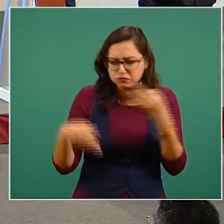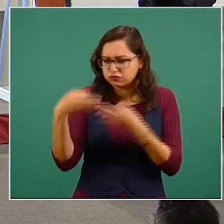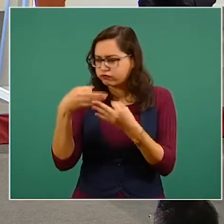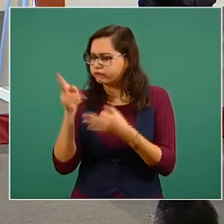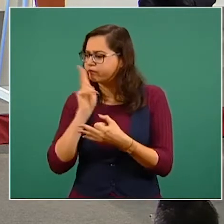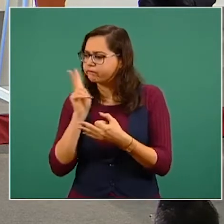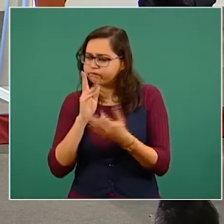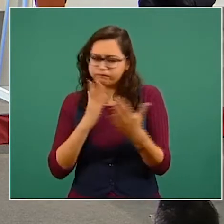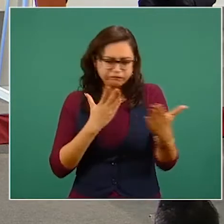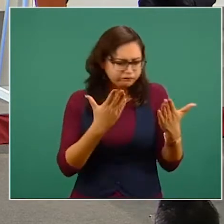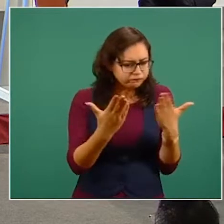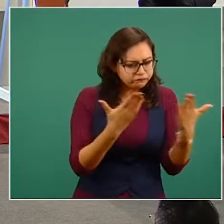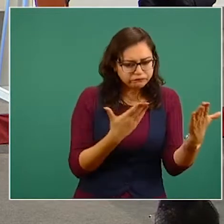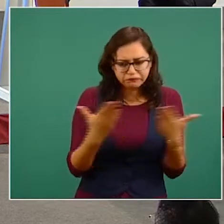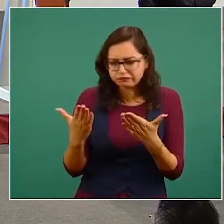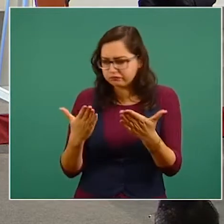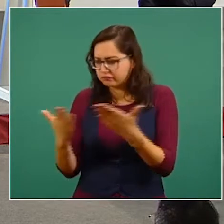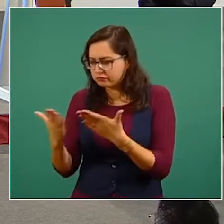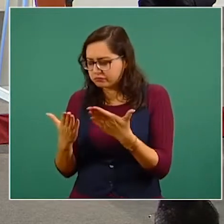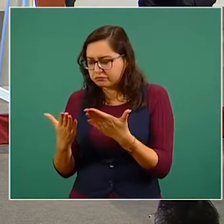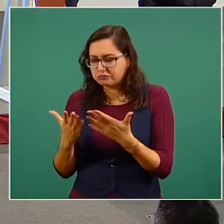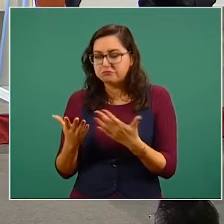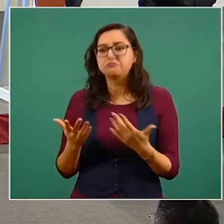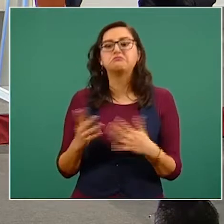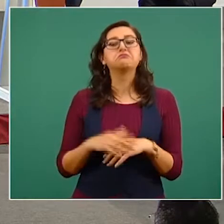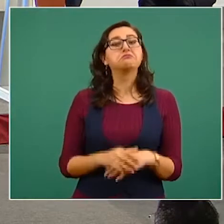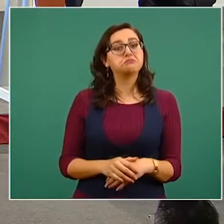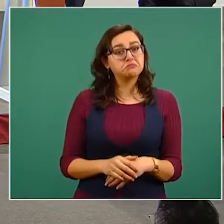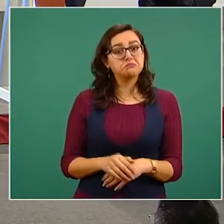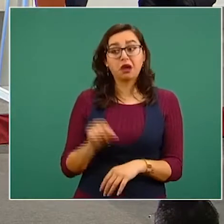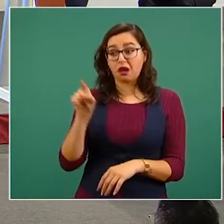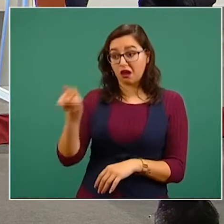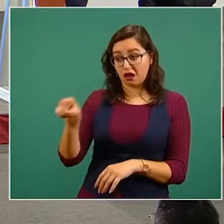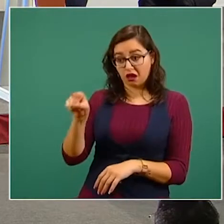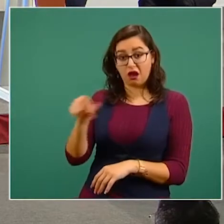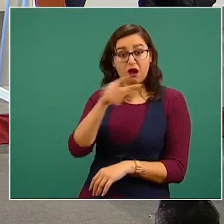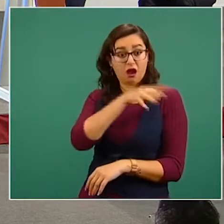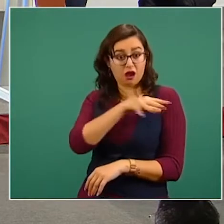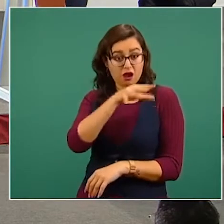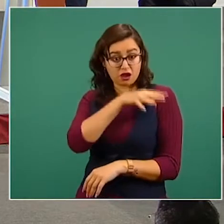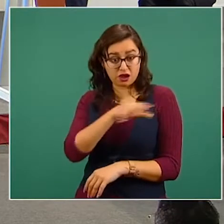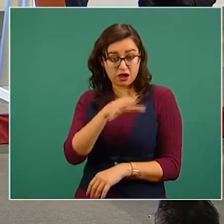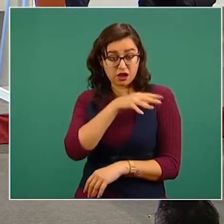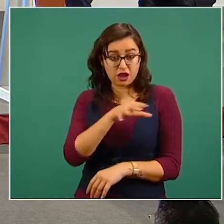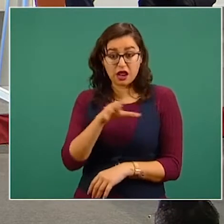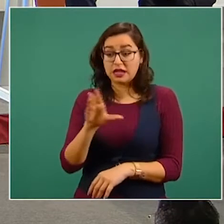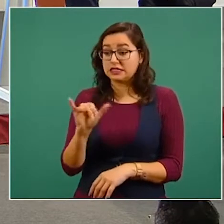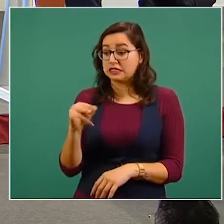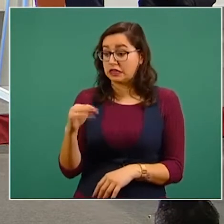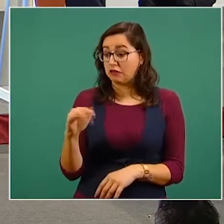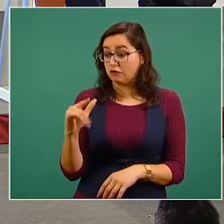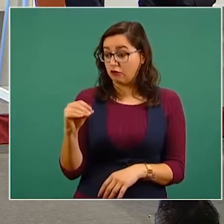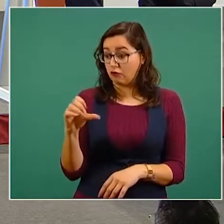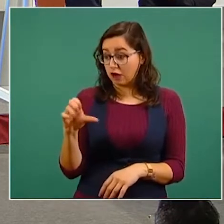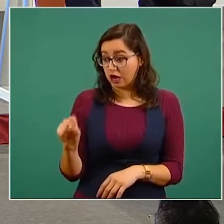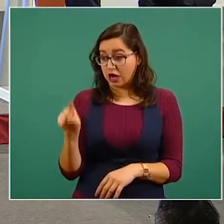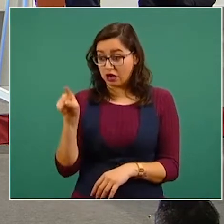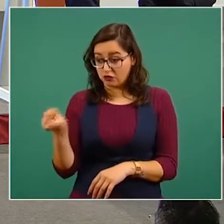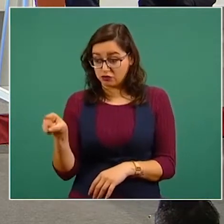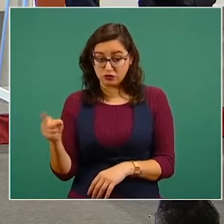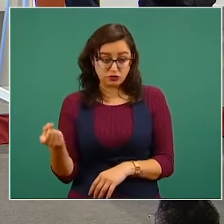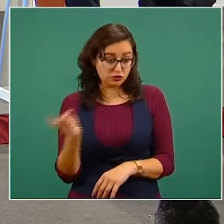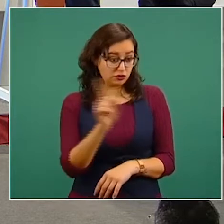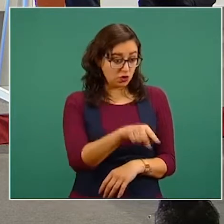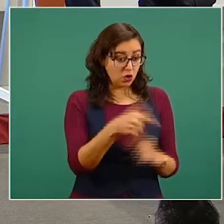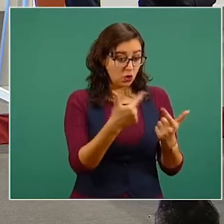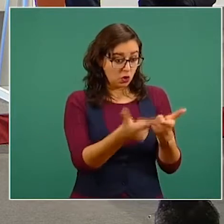Cienfuegos Cepeda nunca tuvo encuentro alguno con los integrantes de la organización delictiva